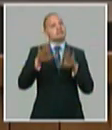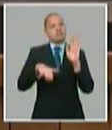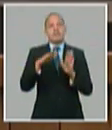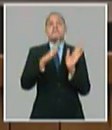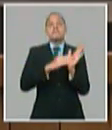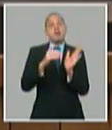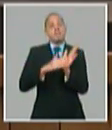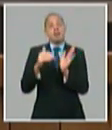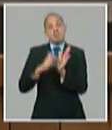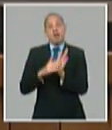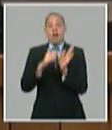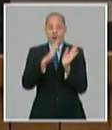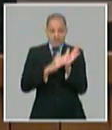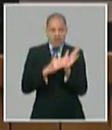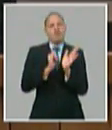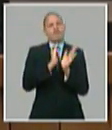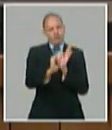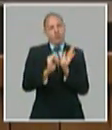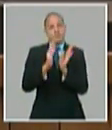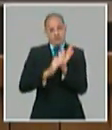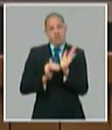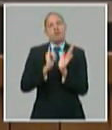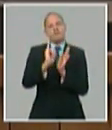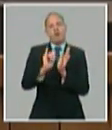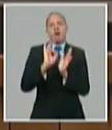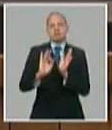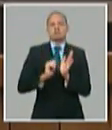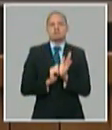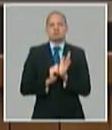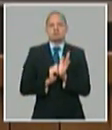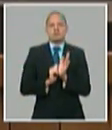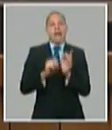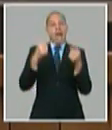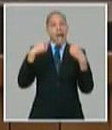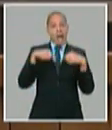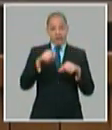hay que salir a este combate que no es un combate burocrático